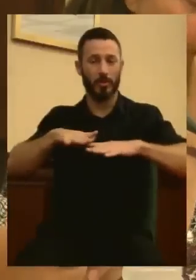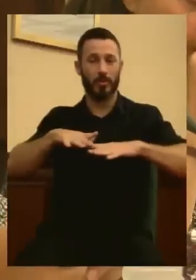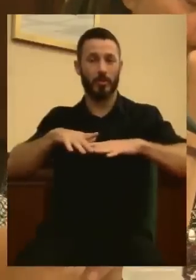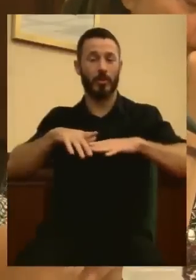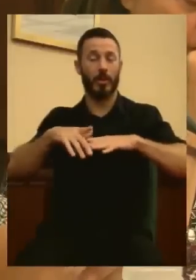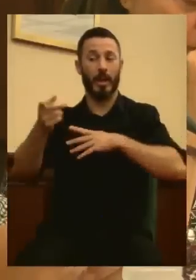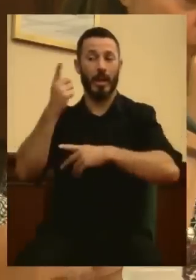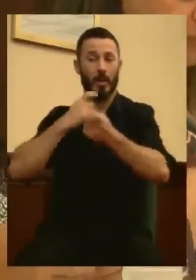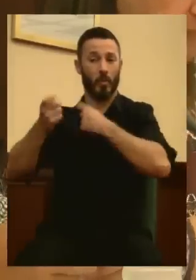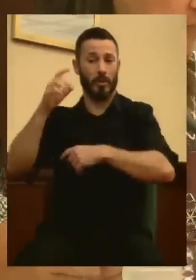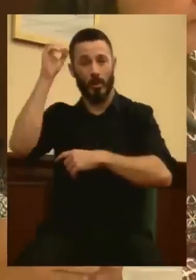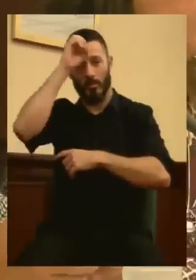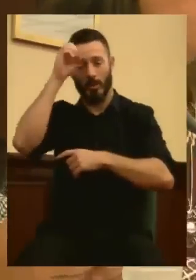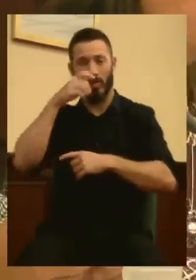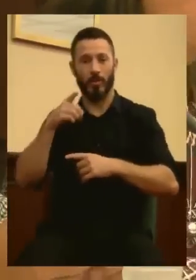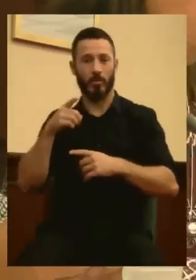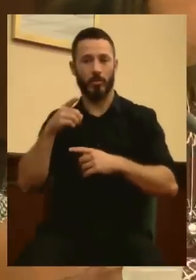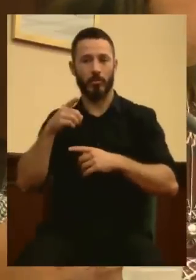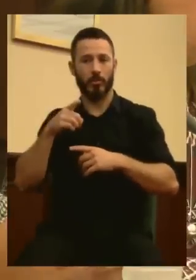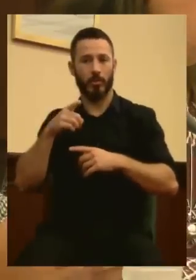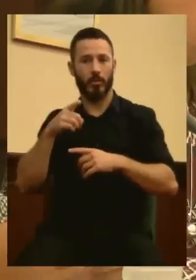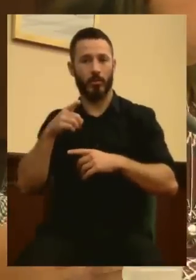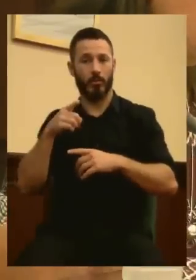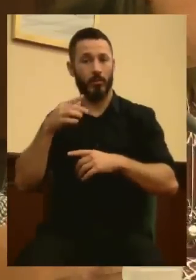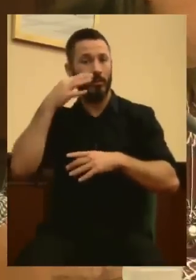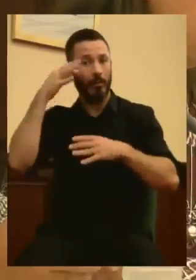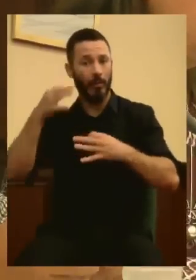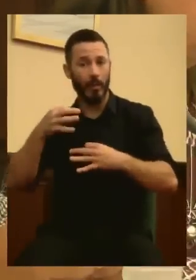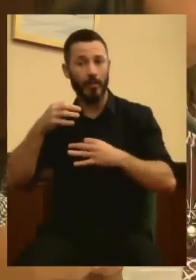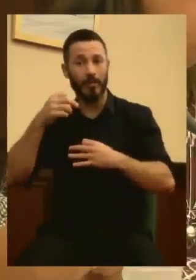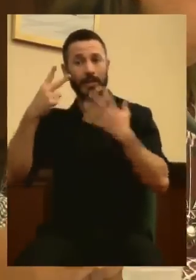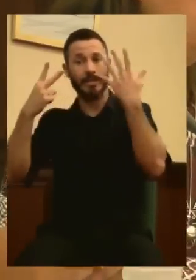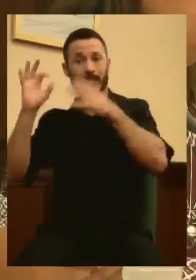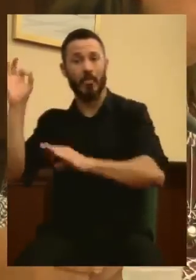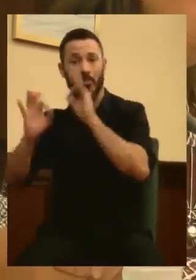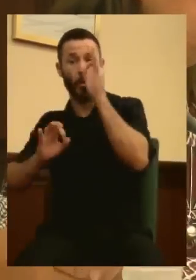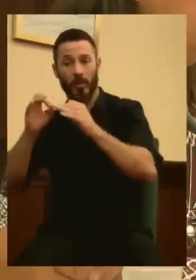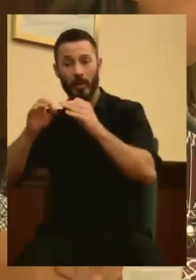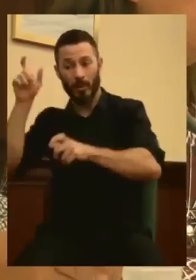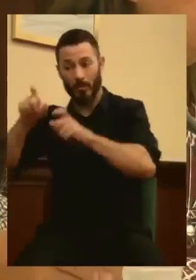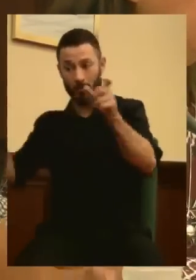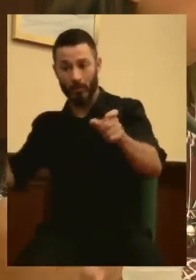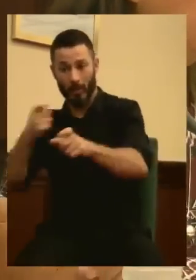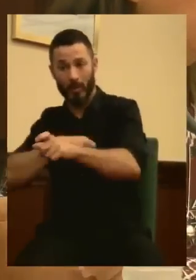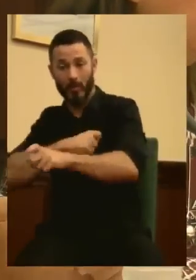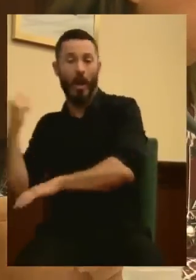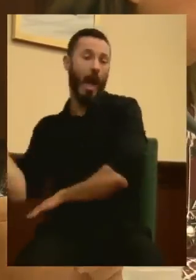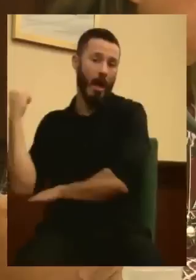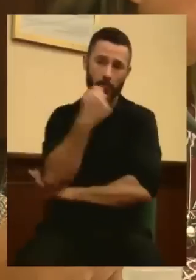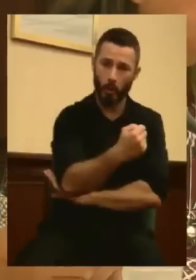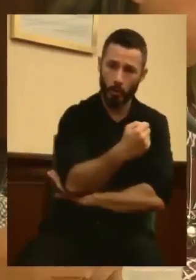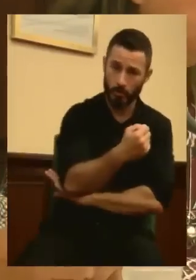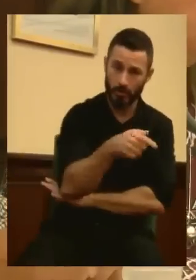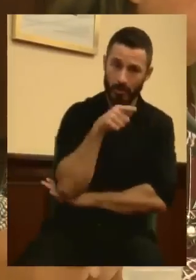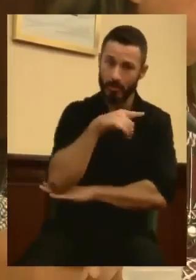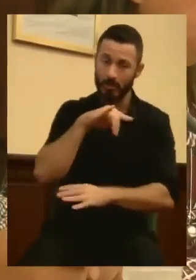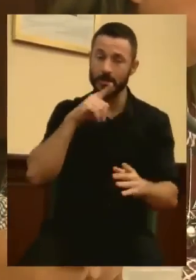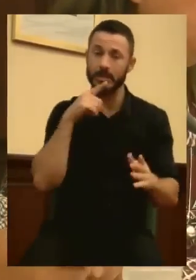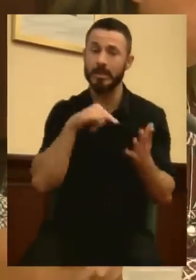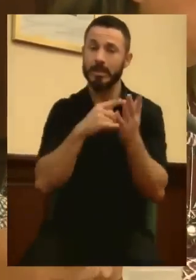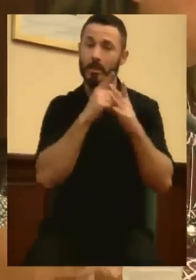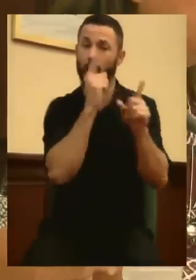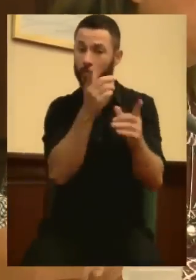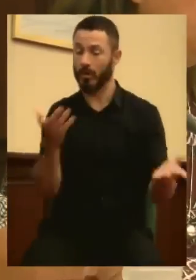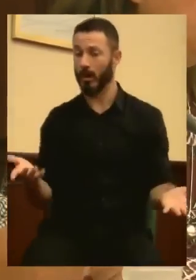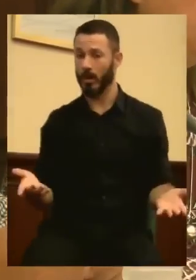de opinión del momento, contaban con las simpatías de cerca del 70% de la población española. En algo le voy a dar la razón a la